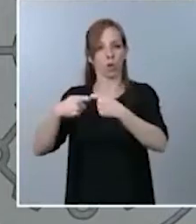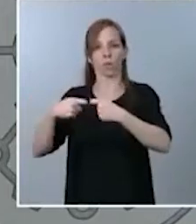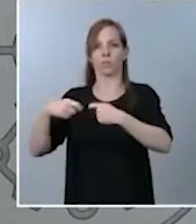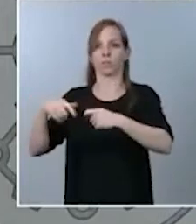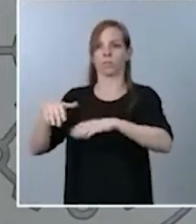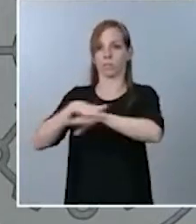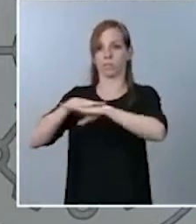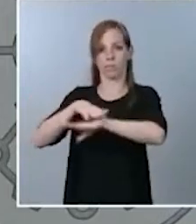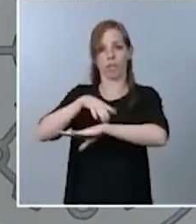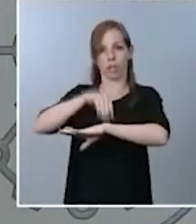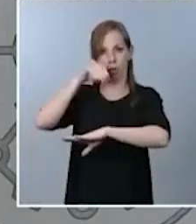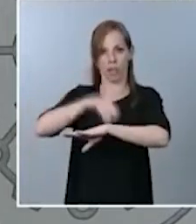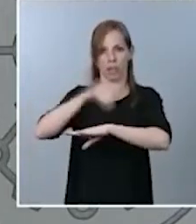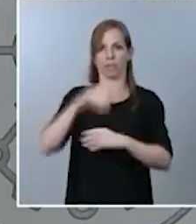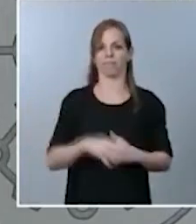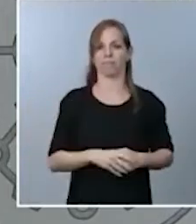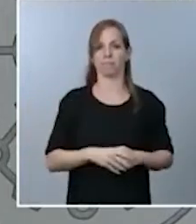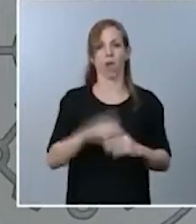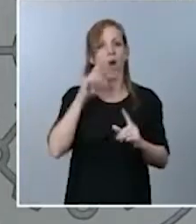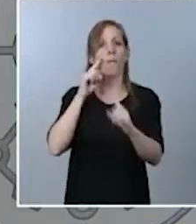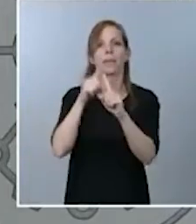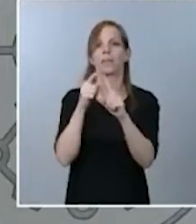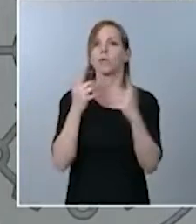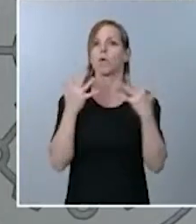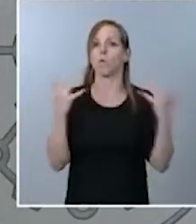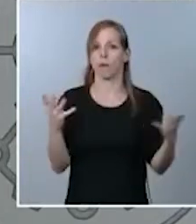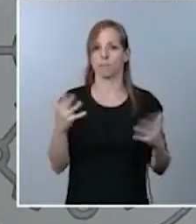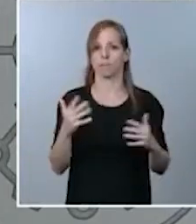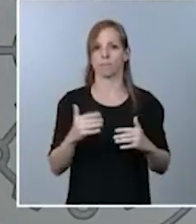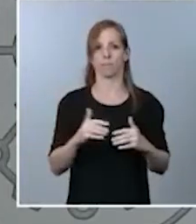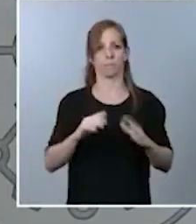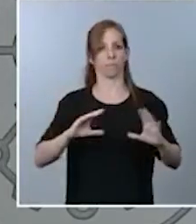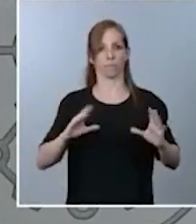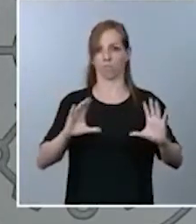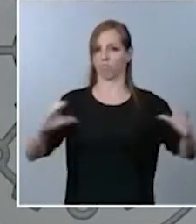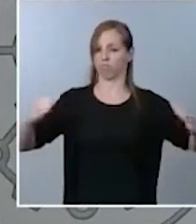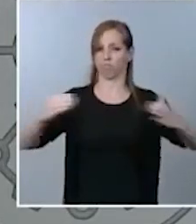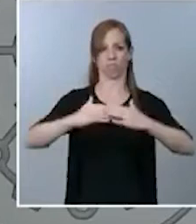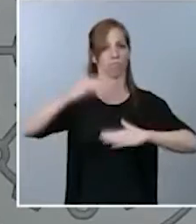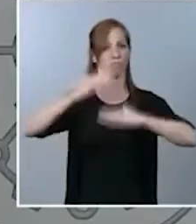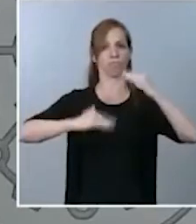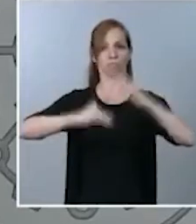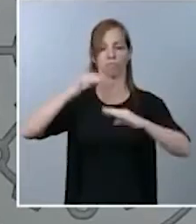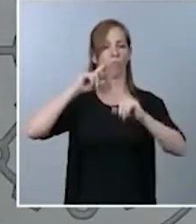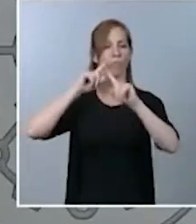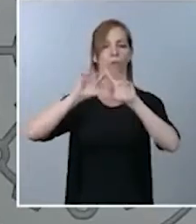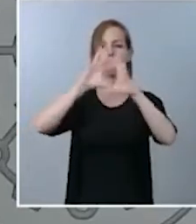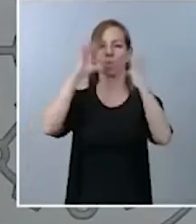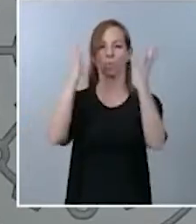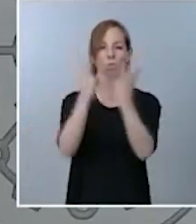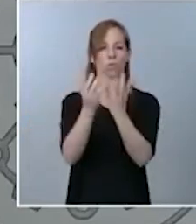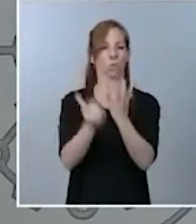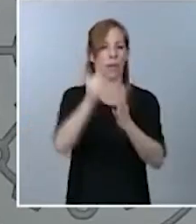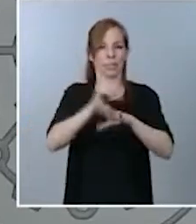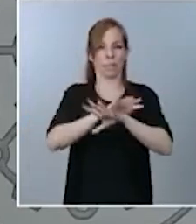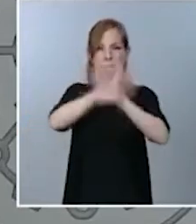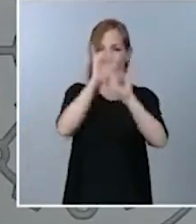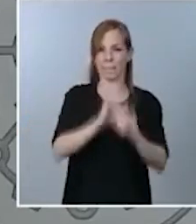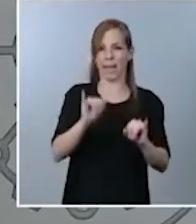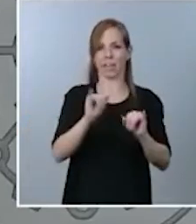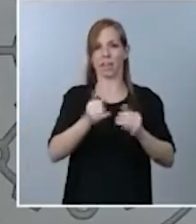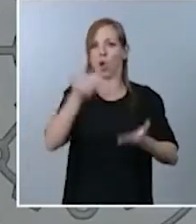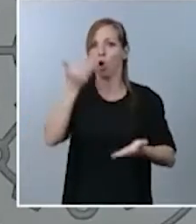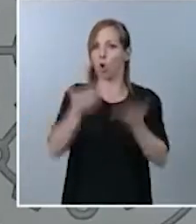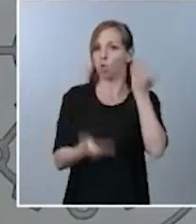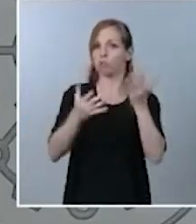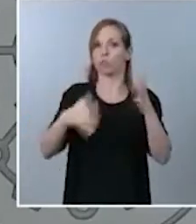cuyo objetivo no es otro que avanzar en la construcción colectiva de un mundo más pacífico, más justo, inclusivo y sostenible.